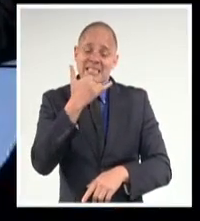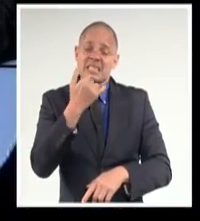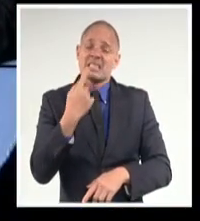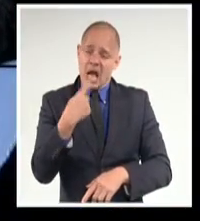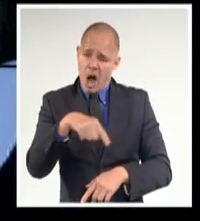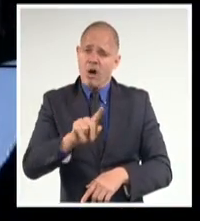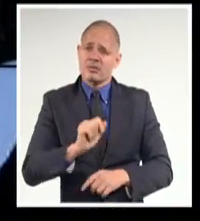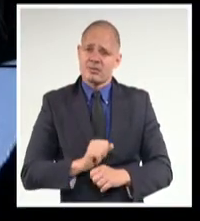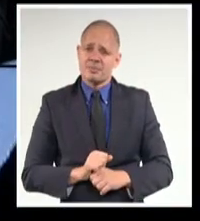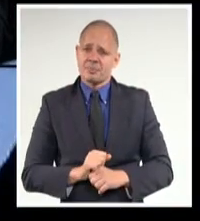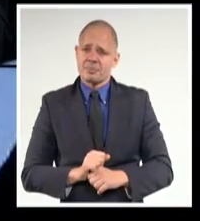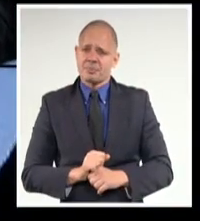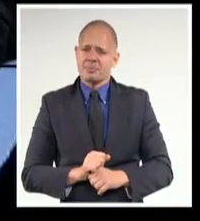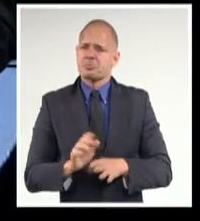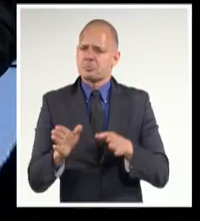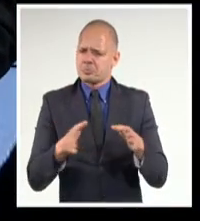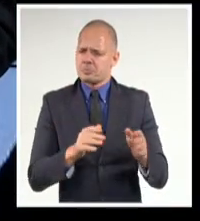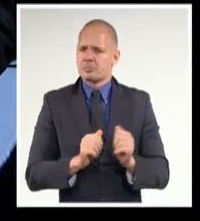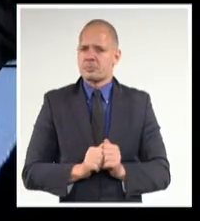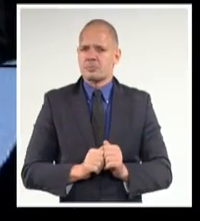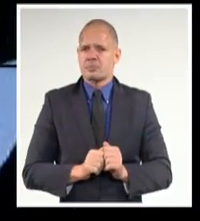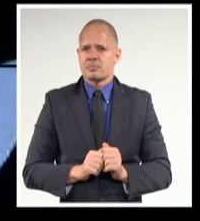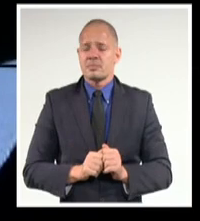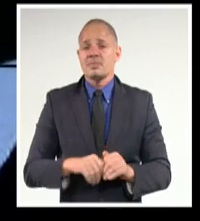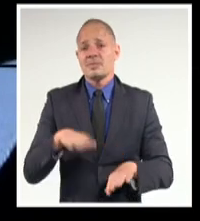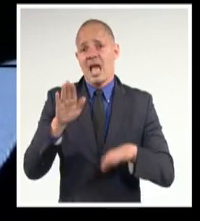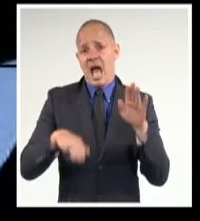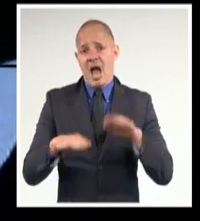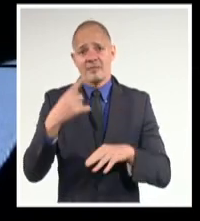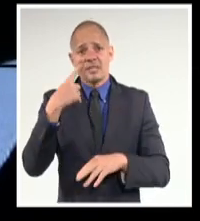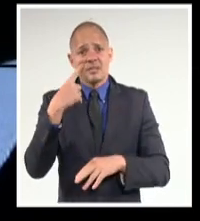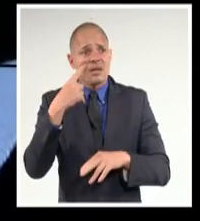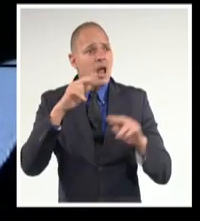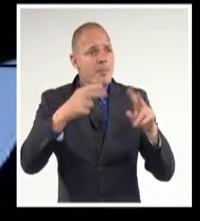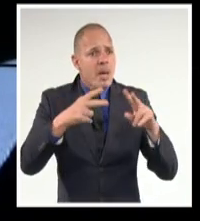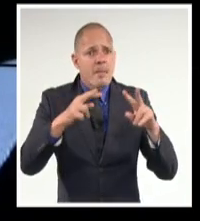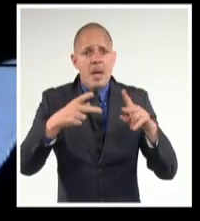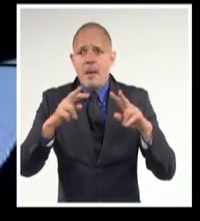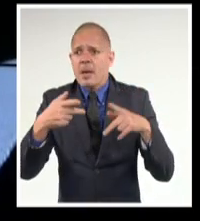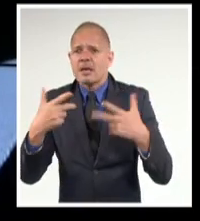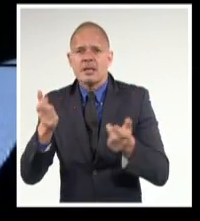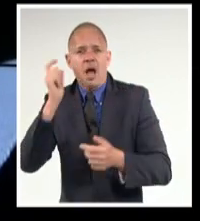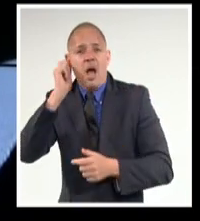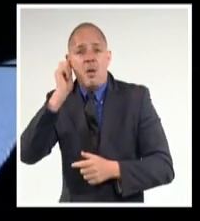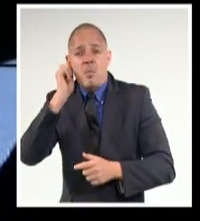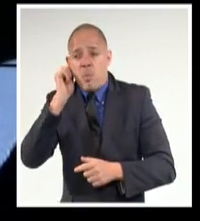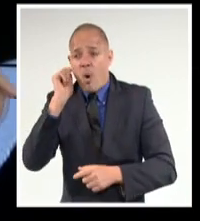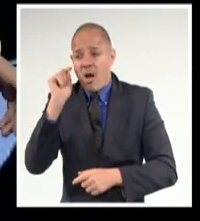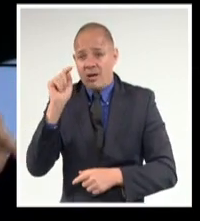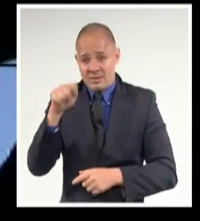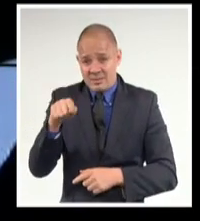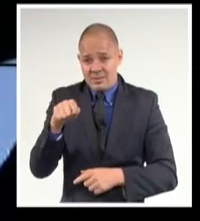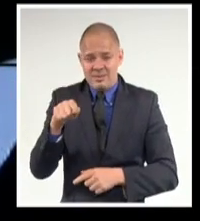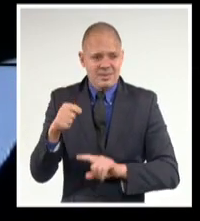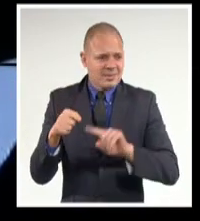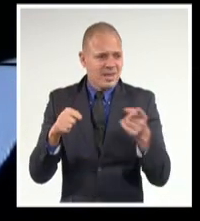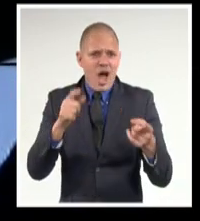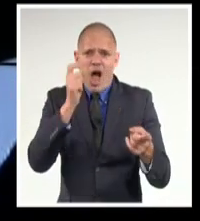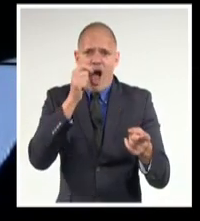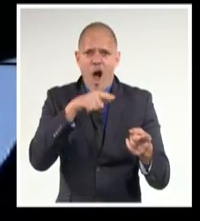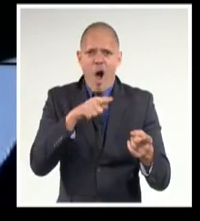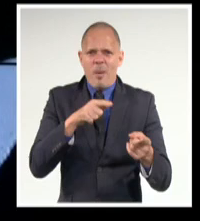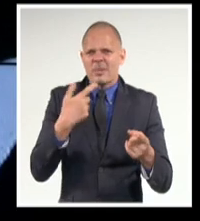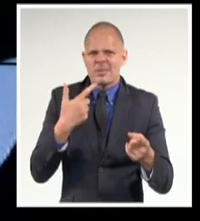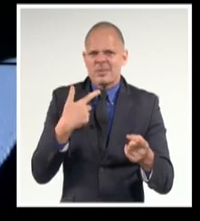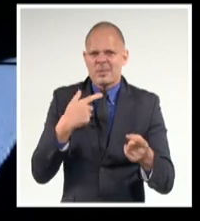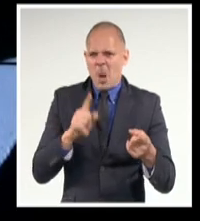Son más recurrentes de lo que quisiéramos los episodios de violencia machista contra féminas que han dejado de sentirse seguras en la calle y